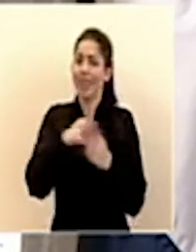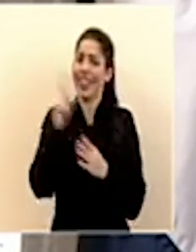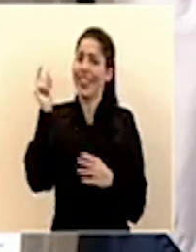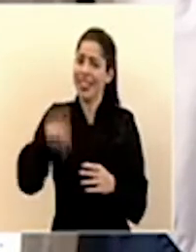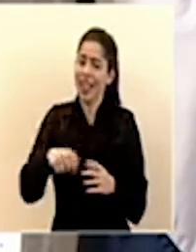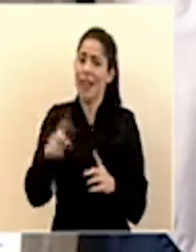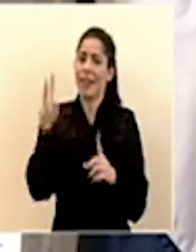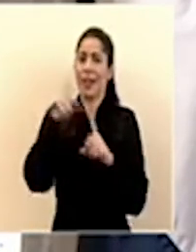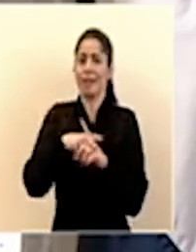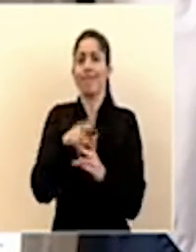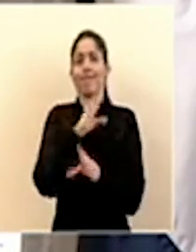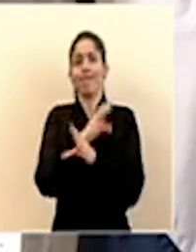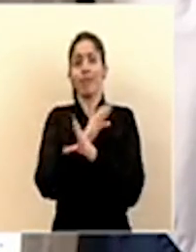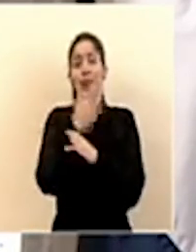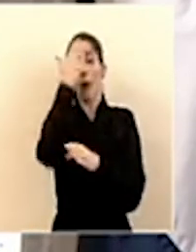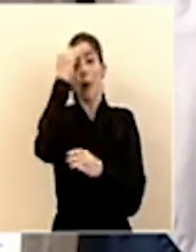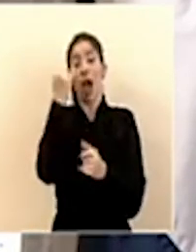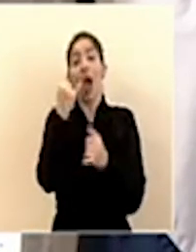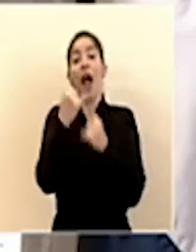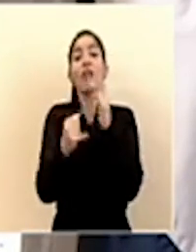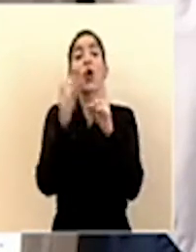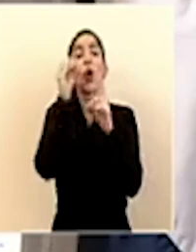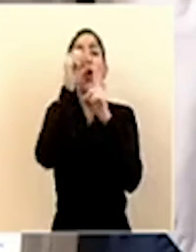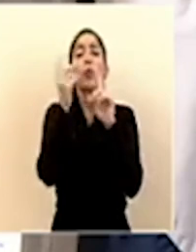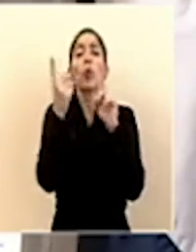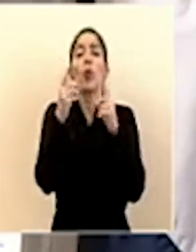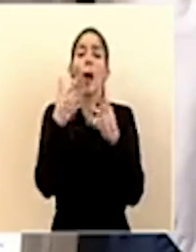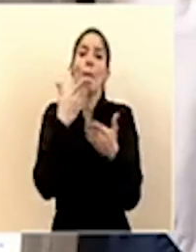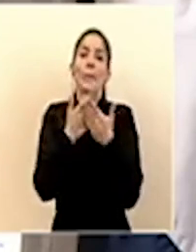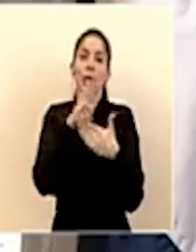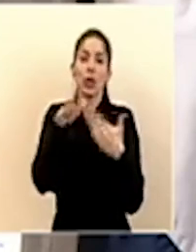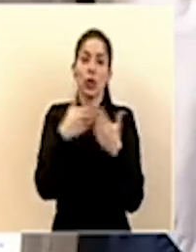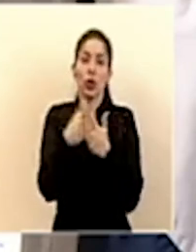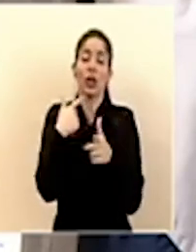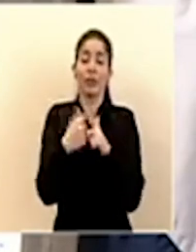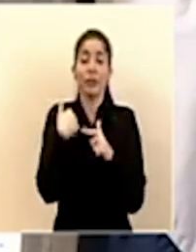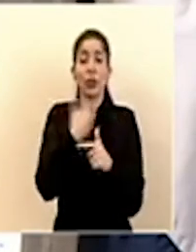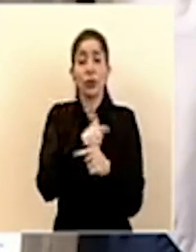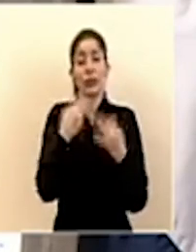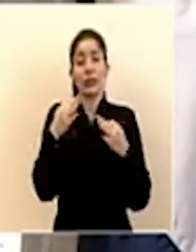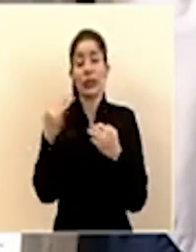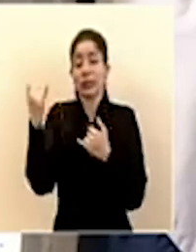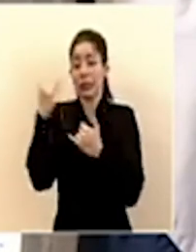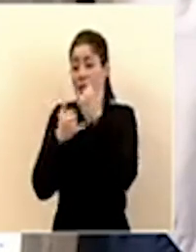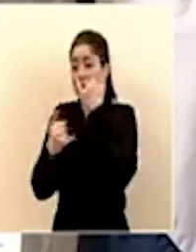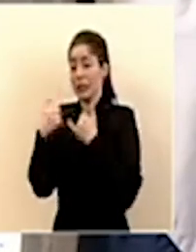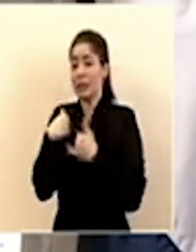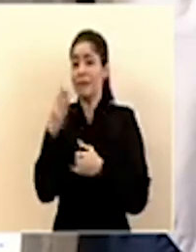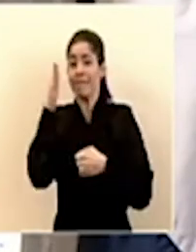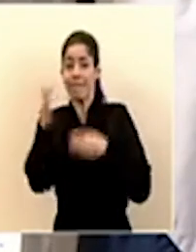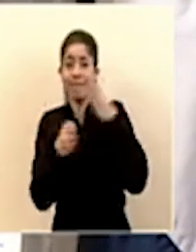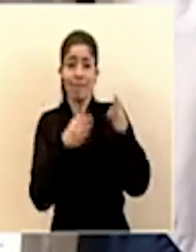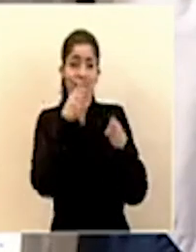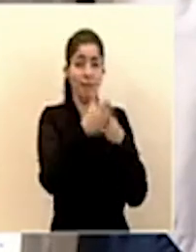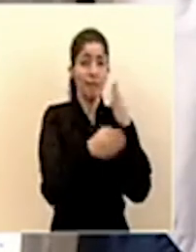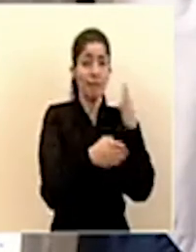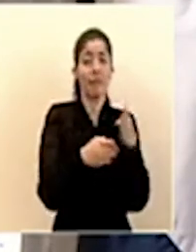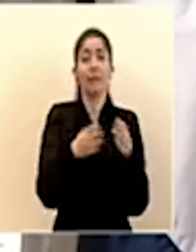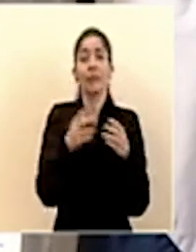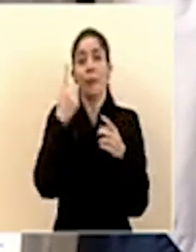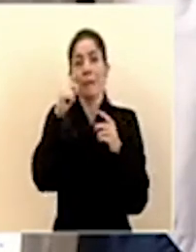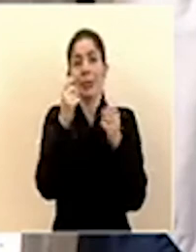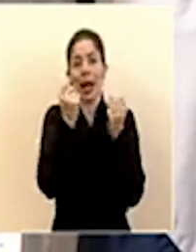esas previsiones porque al final es por el bien de todos entonces hemos tratado de atender todos los llamados pero está mucho en